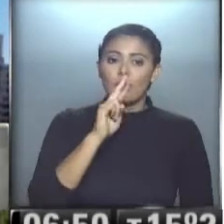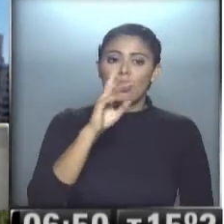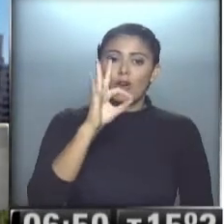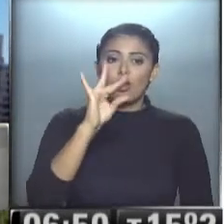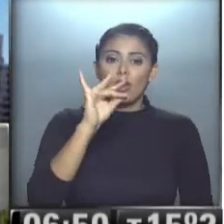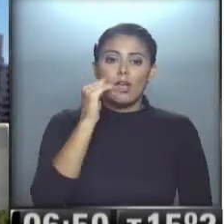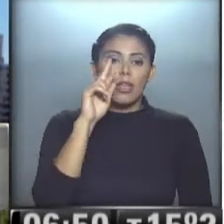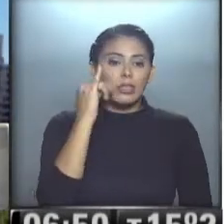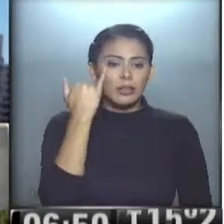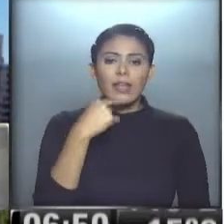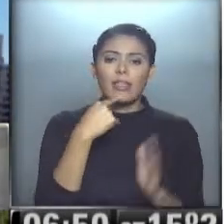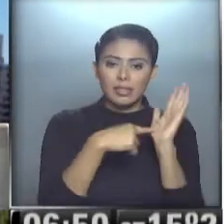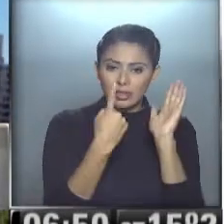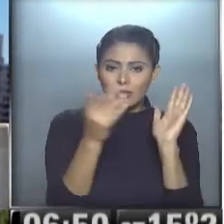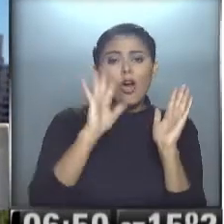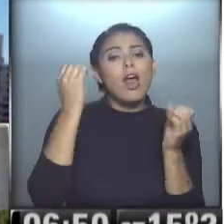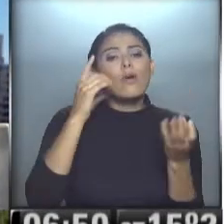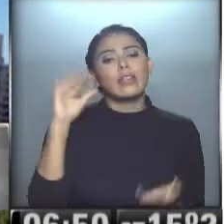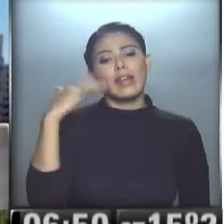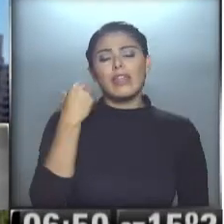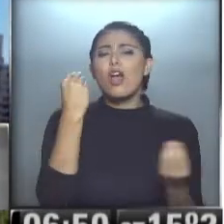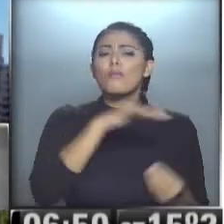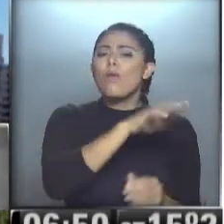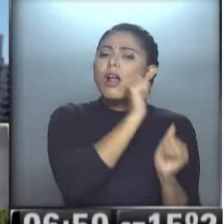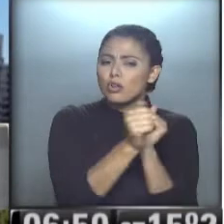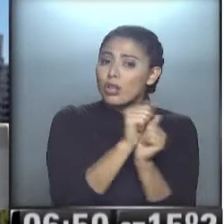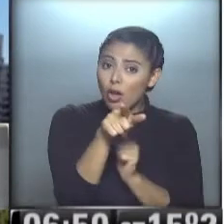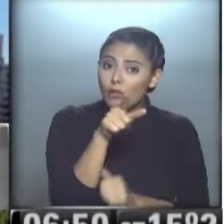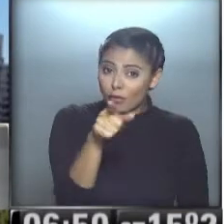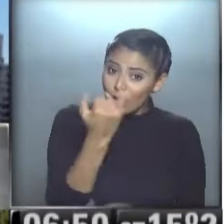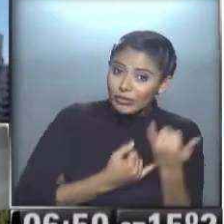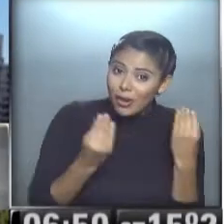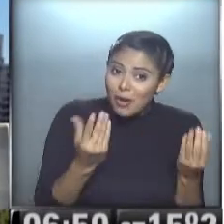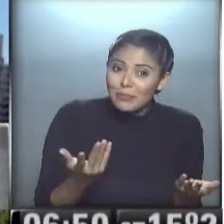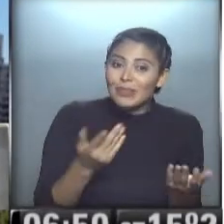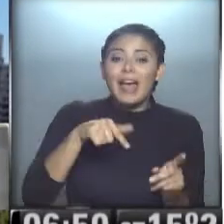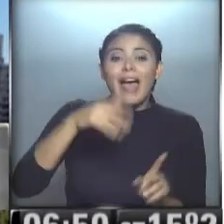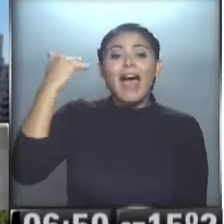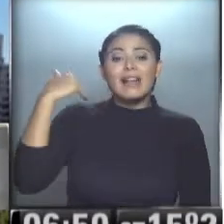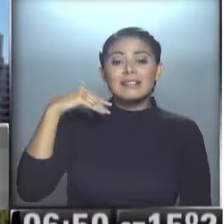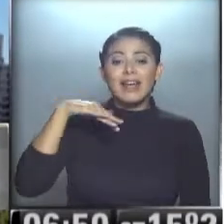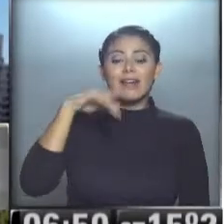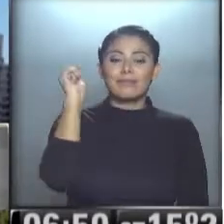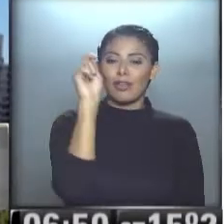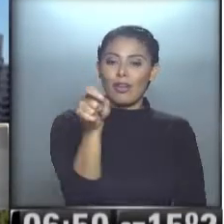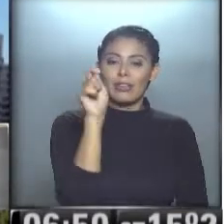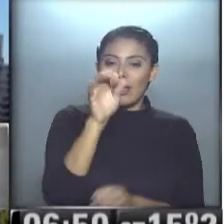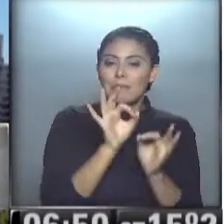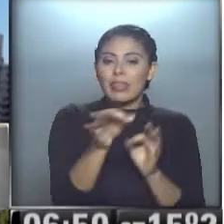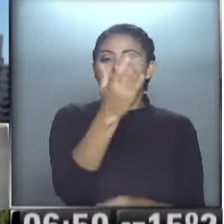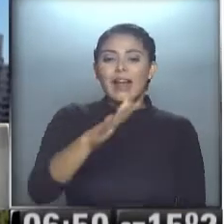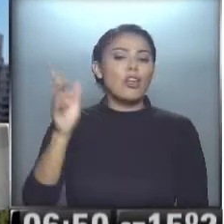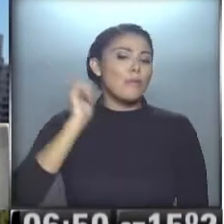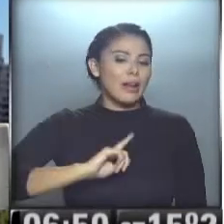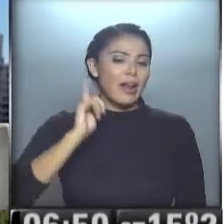Farías. Hola, buen día, Nadia. ¿Cómo está, Rosario? Descontanos vos, Rodri. Esto fue hacer en la costanera al lado del río Paraná.